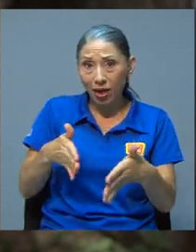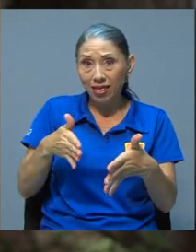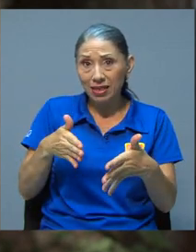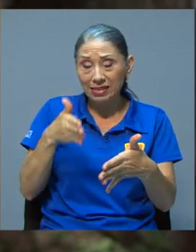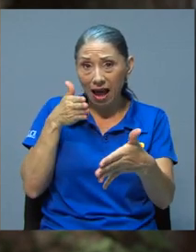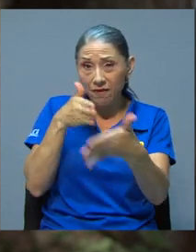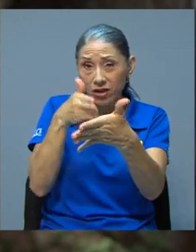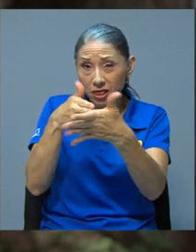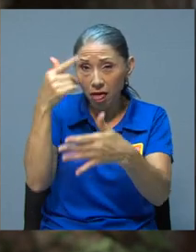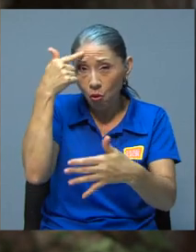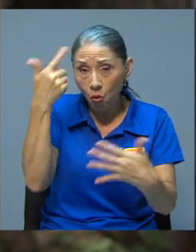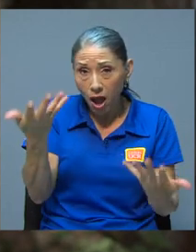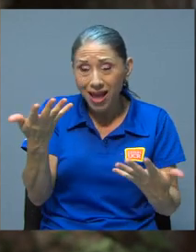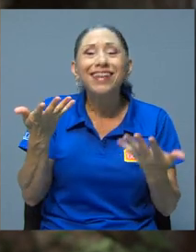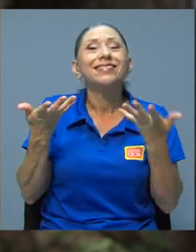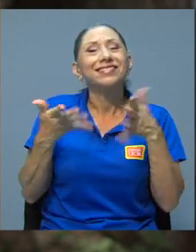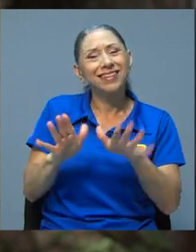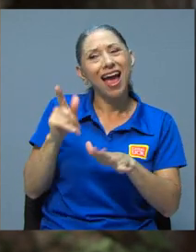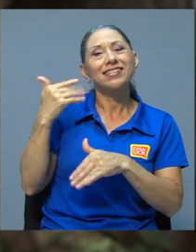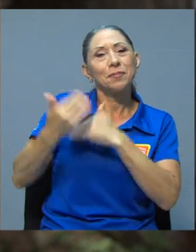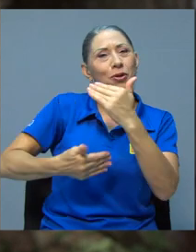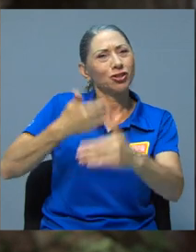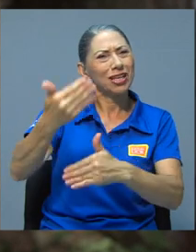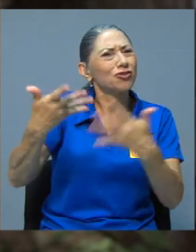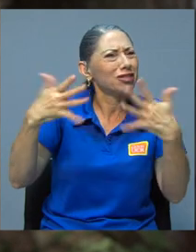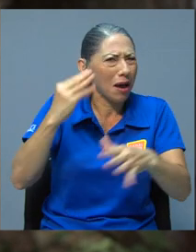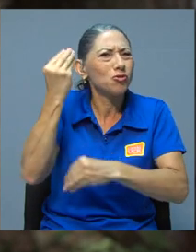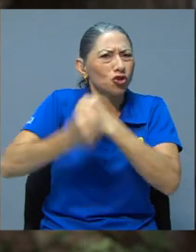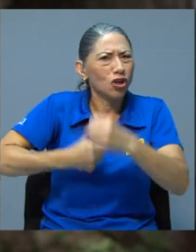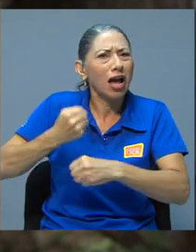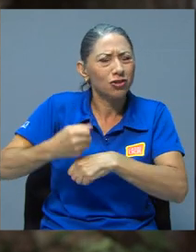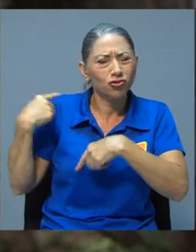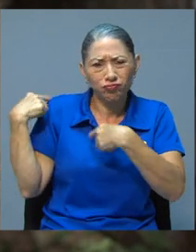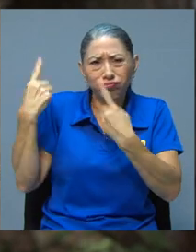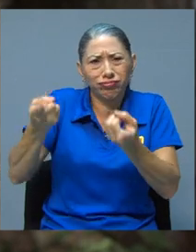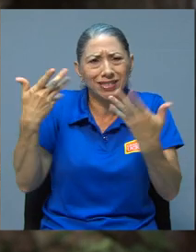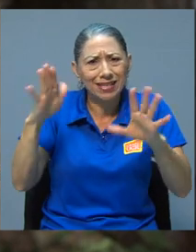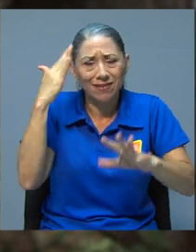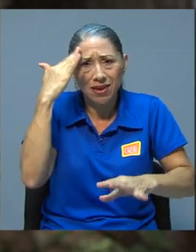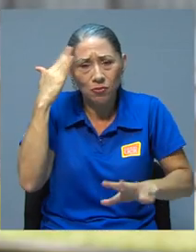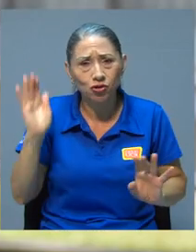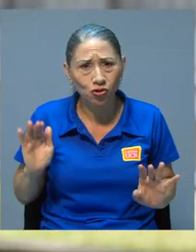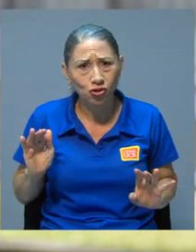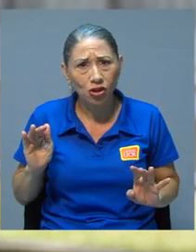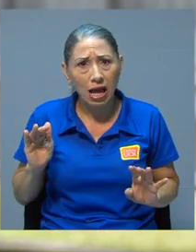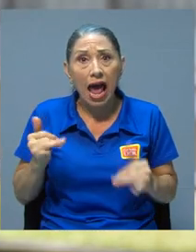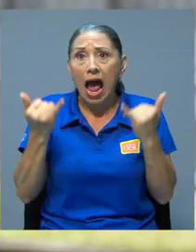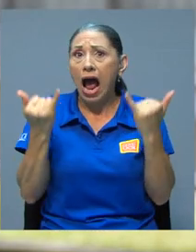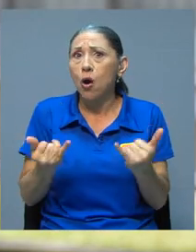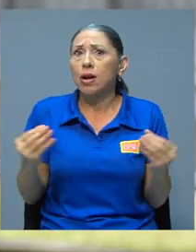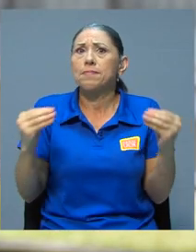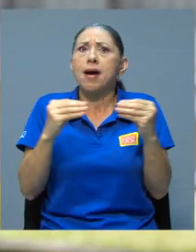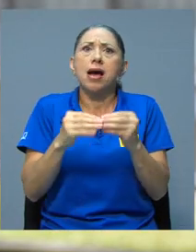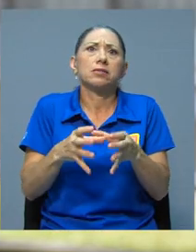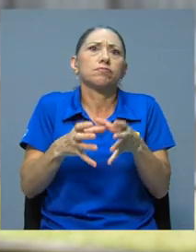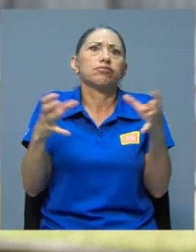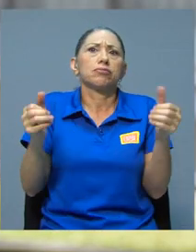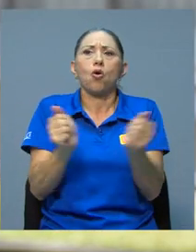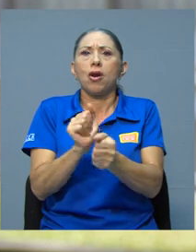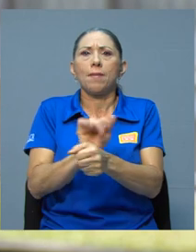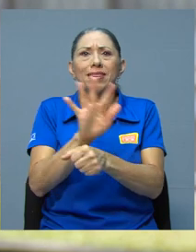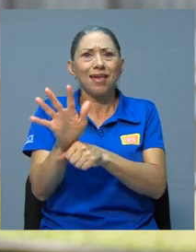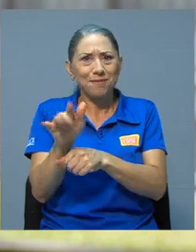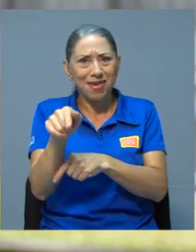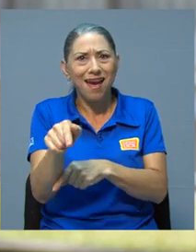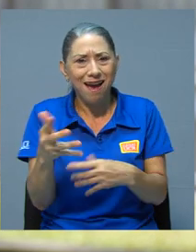estudiantes a raíz de esta situación? Ya eso era un proceso que se venía desde hace muchos años, eso ya lo sabemos, se incrementó con la